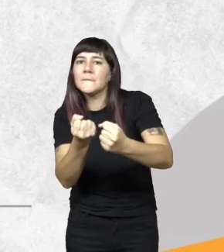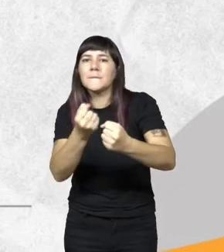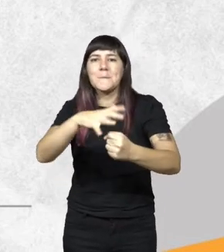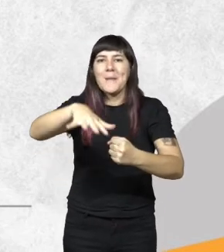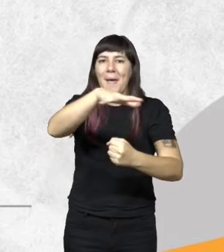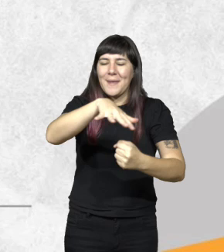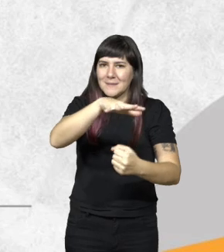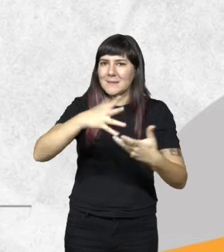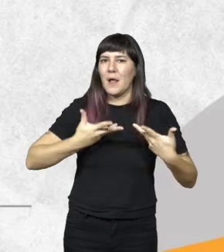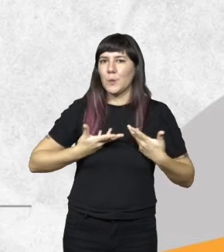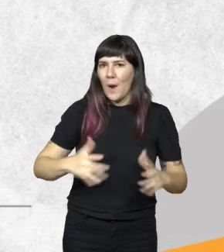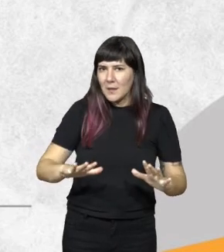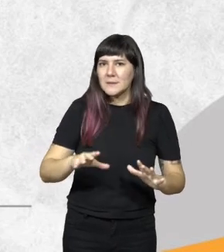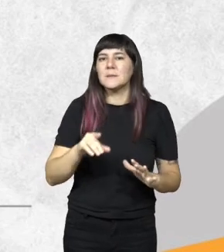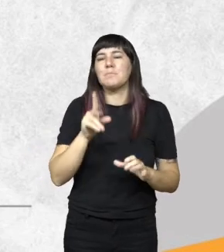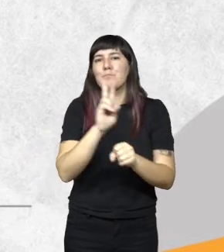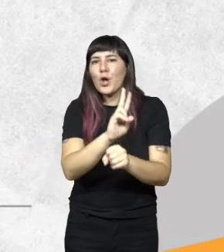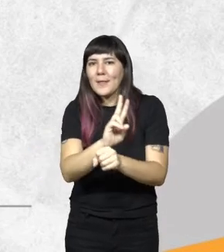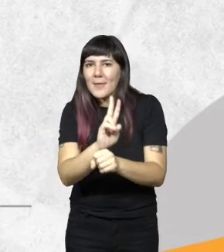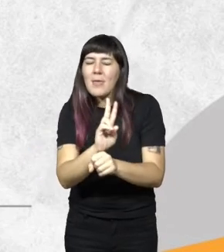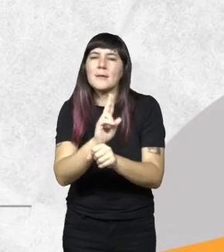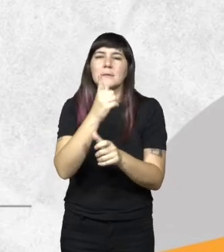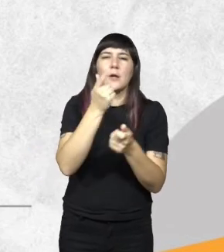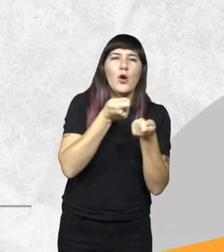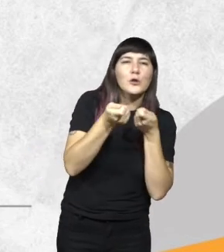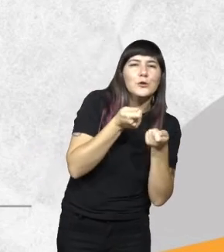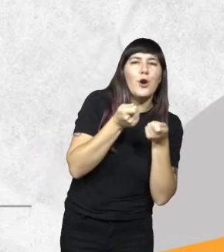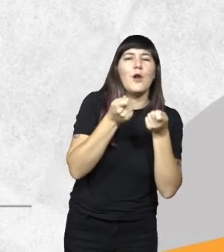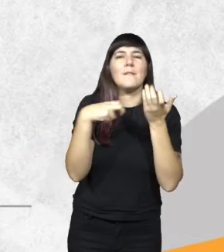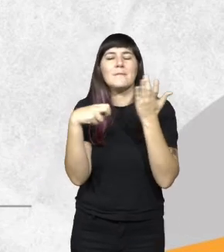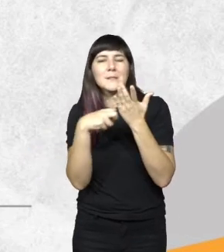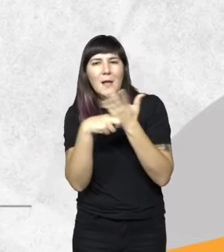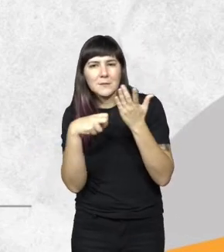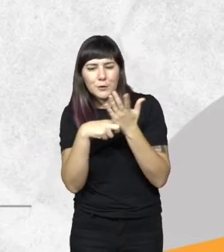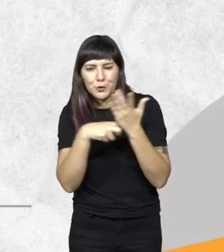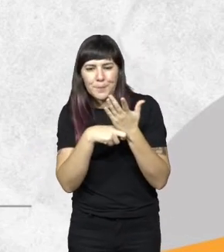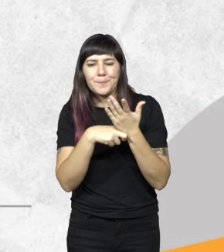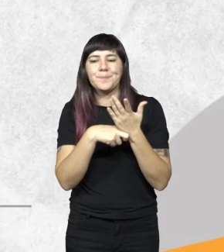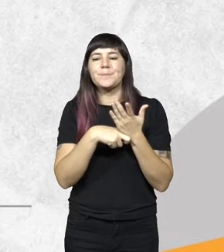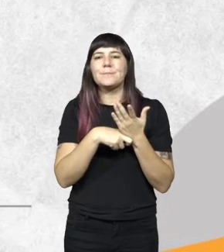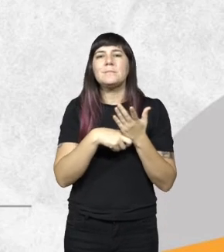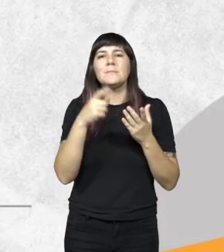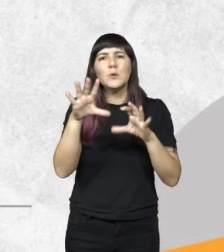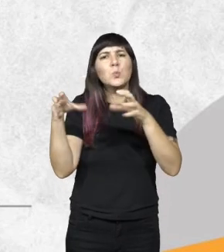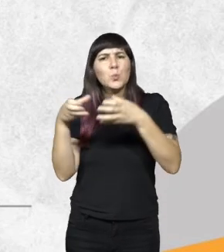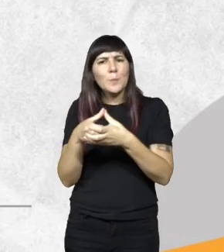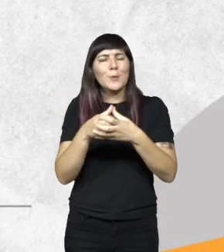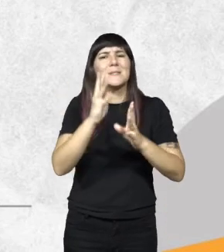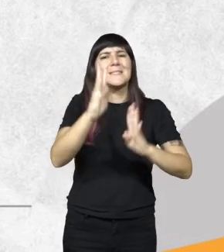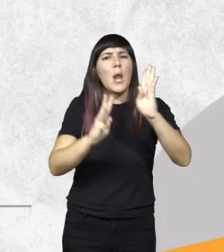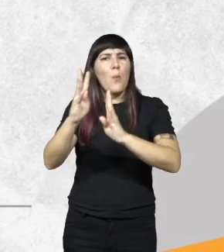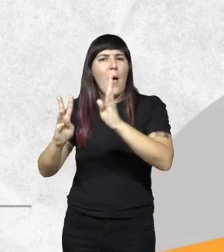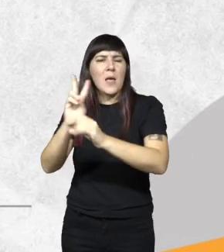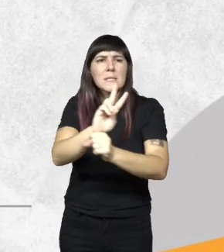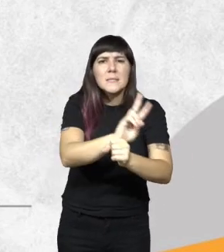protegidas y las zonas de amortiguación el control y la fiscalización grupo de operaciones en selva tenemos un